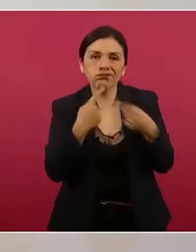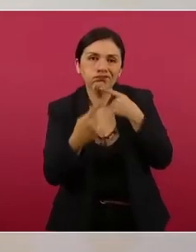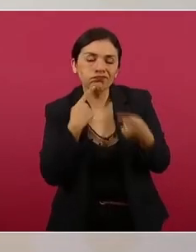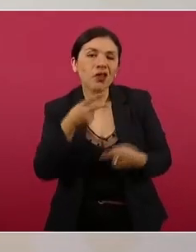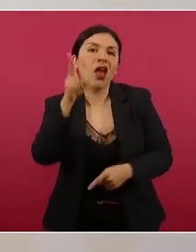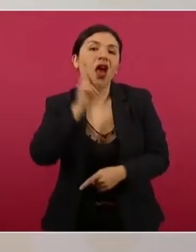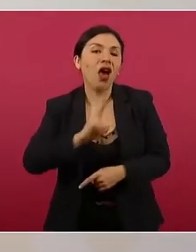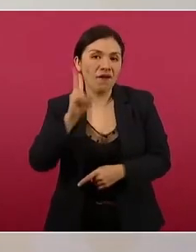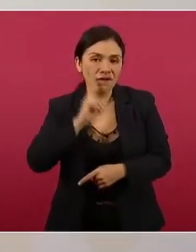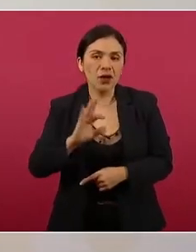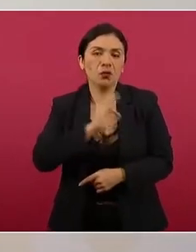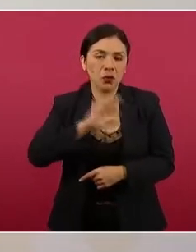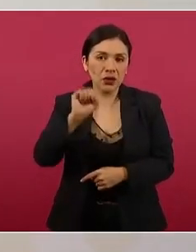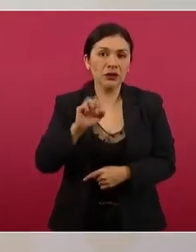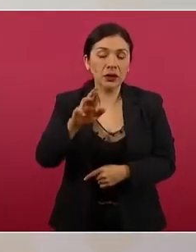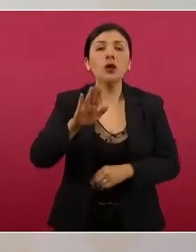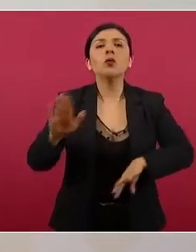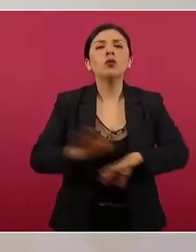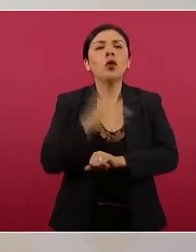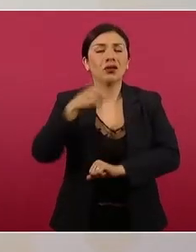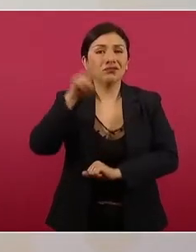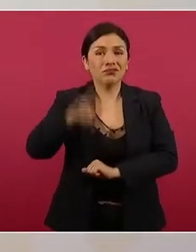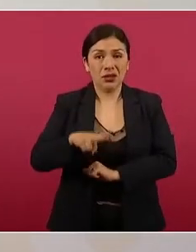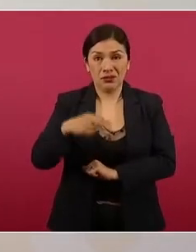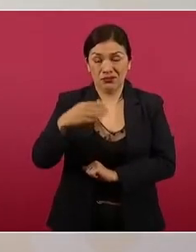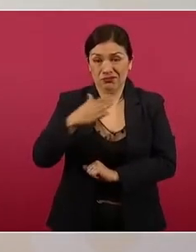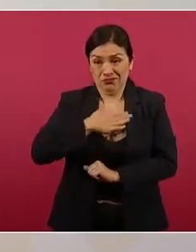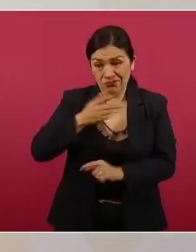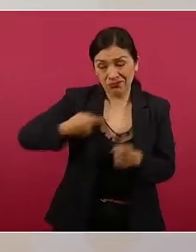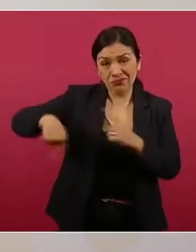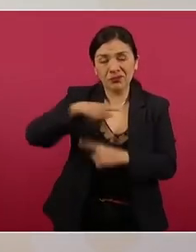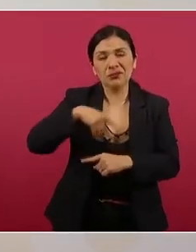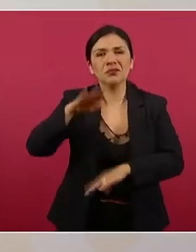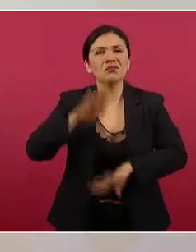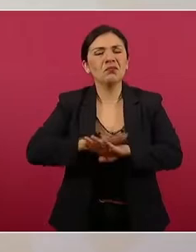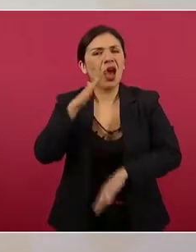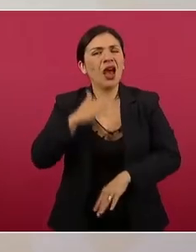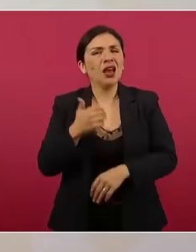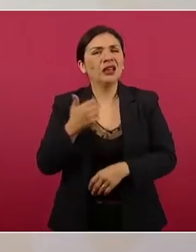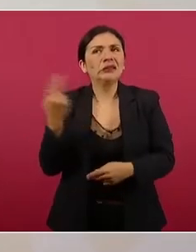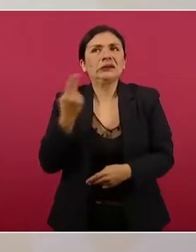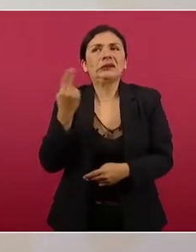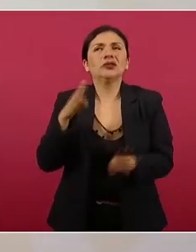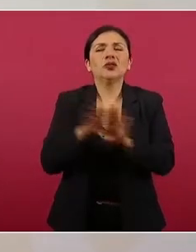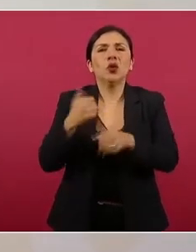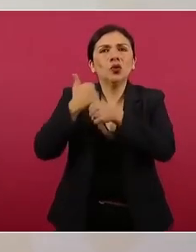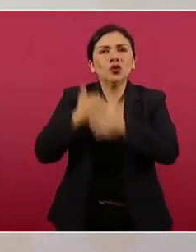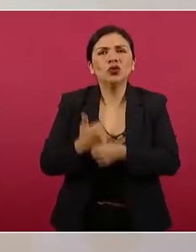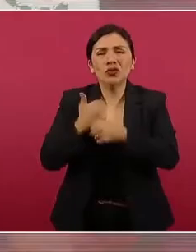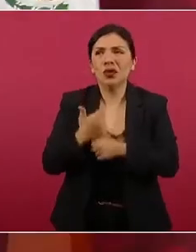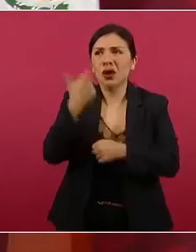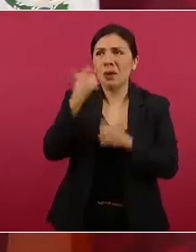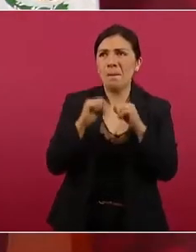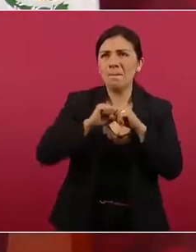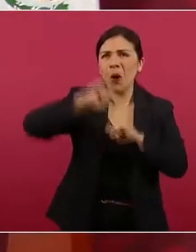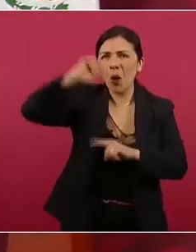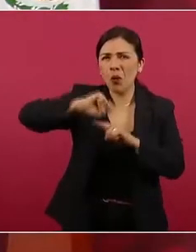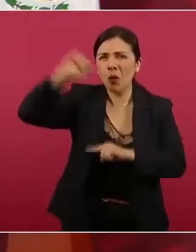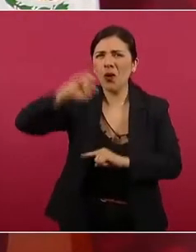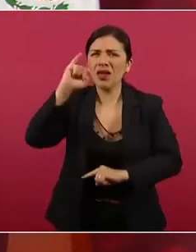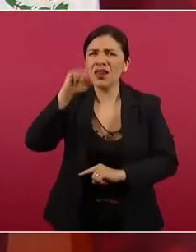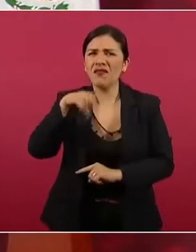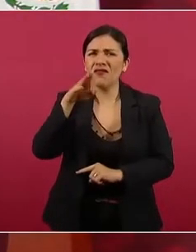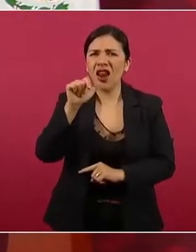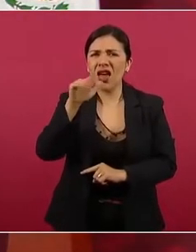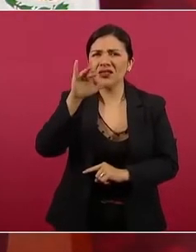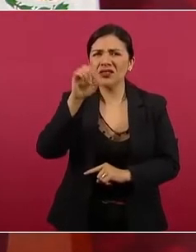porque a nosotros nos afecta más la inflación en